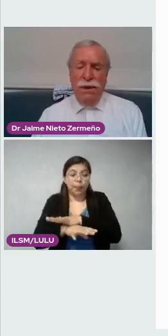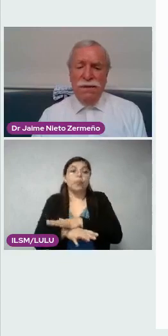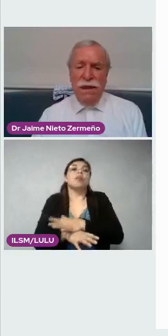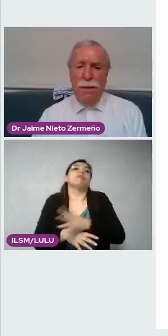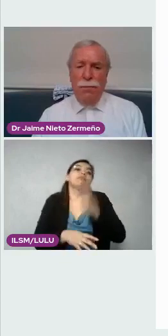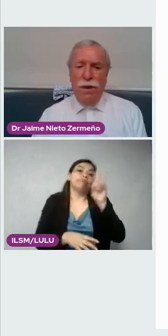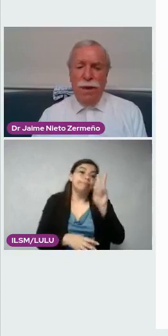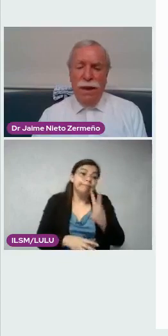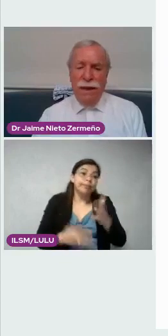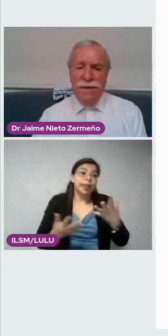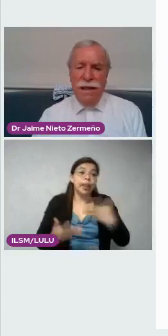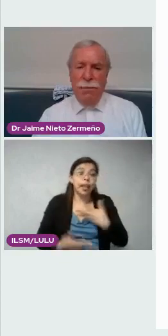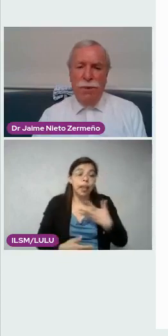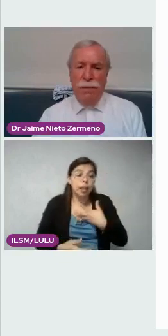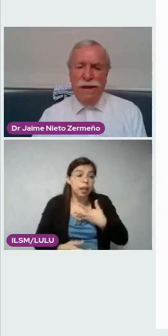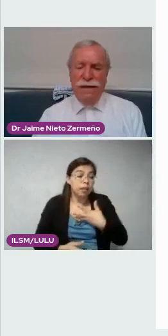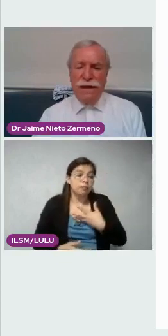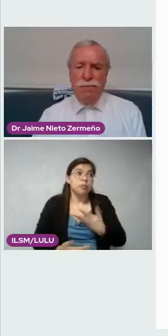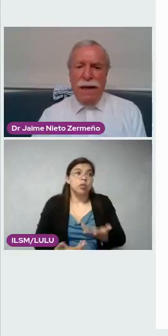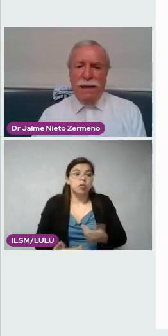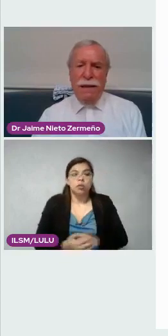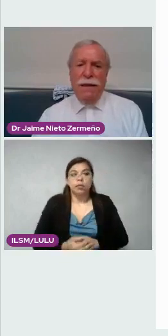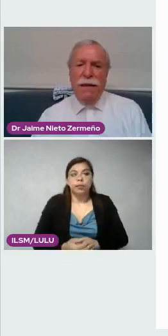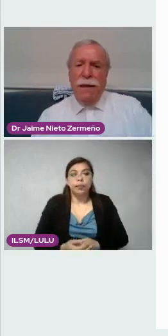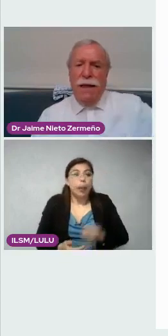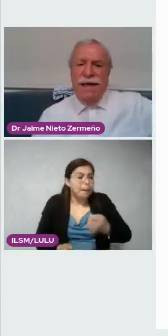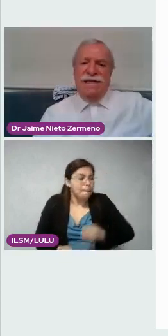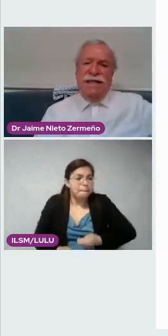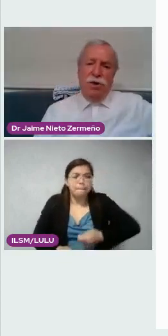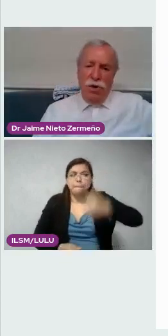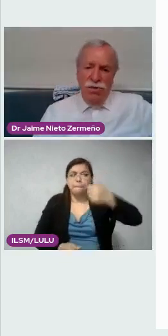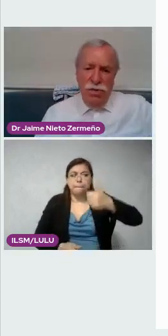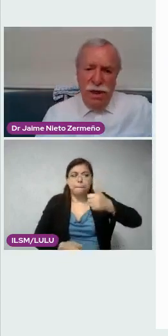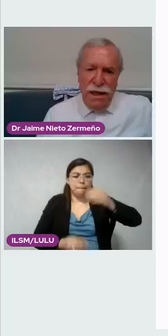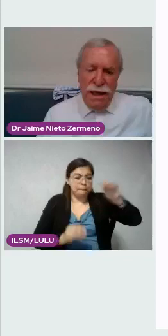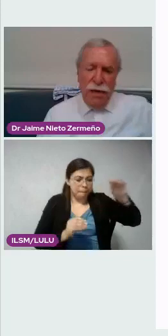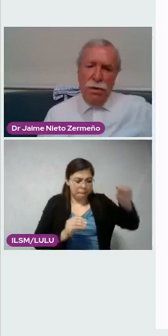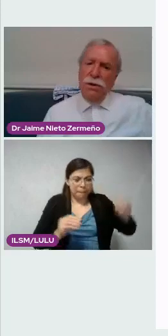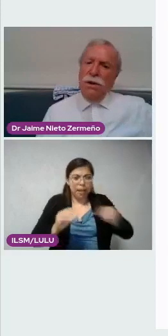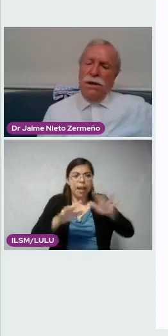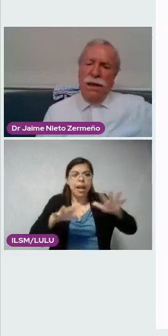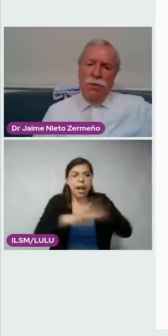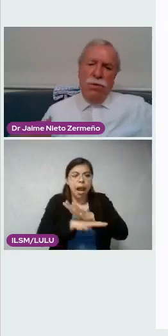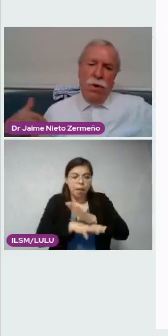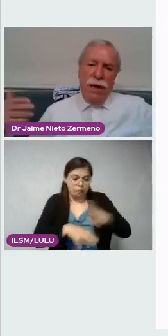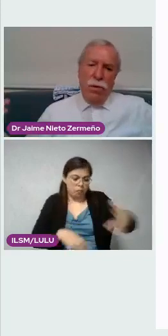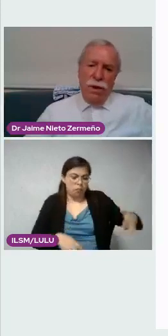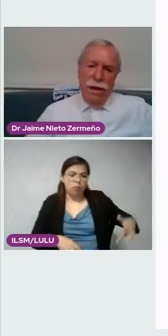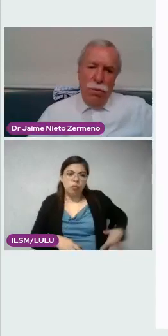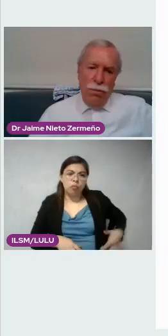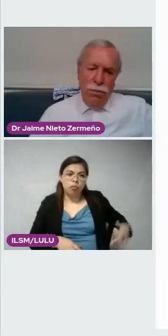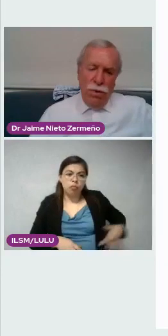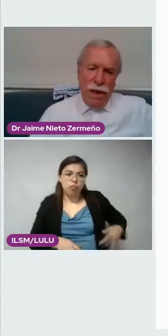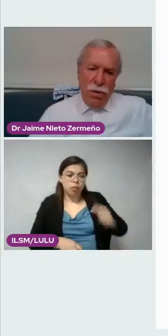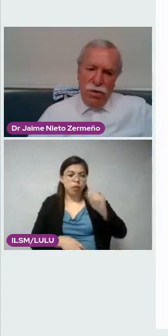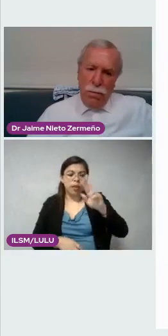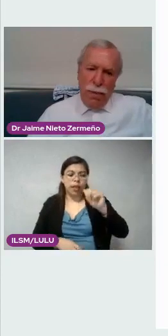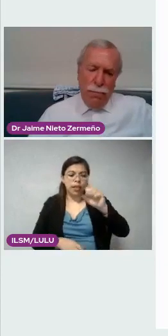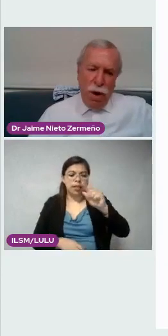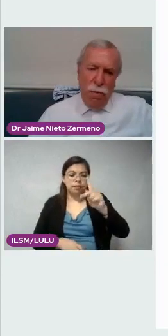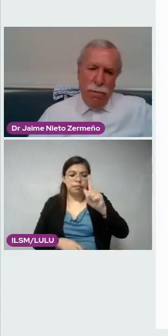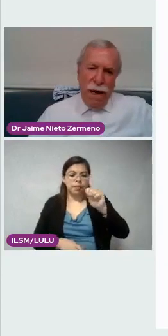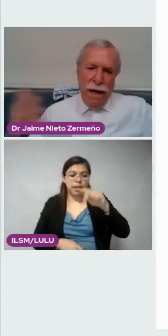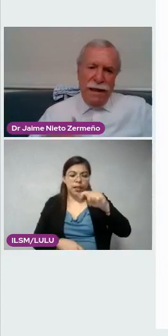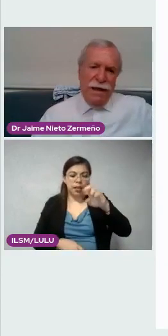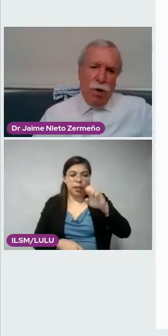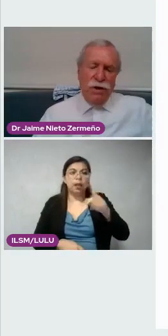de hacer el primer trasplante exitoso de hígado de un donador, de un donador, de un